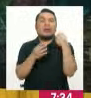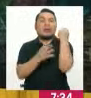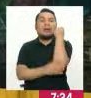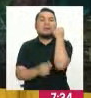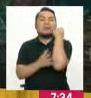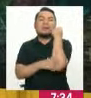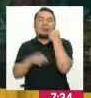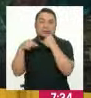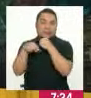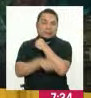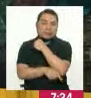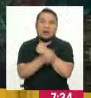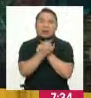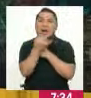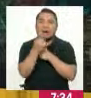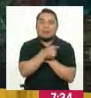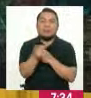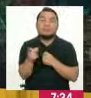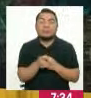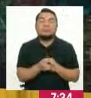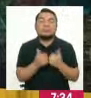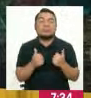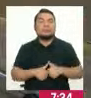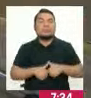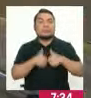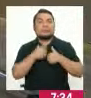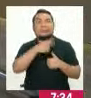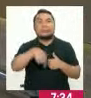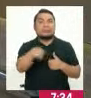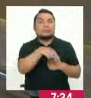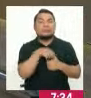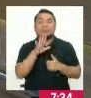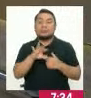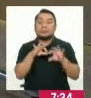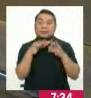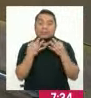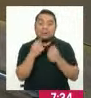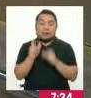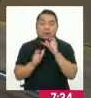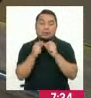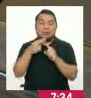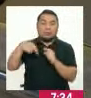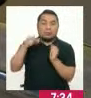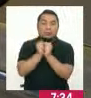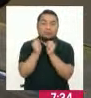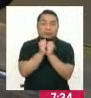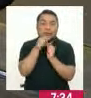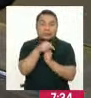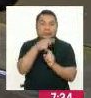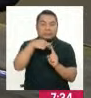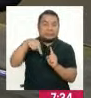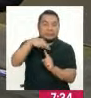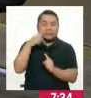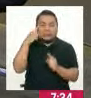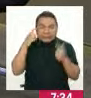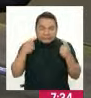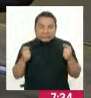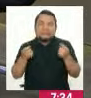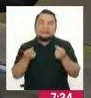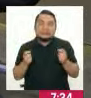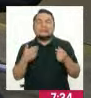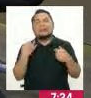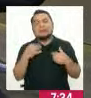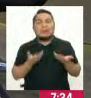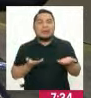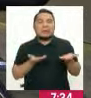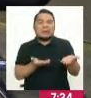extrema, al punto que no solamente la familia y las personas que están a su alrededor tienen que hacer enormes esfuerzos por